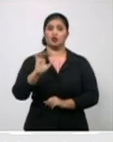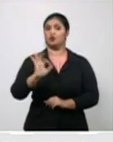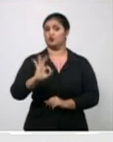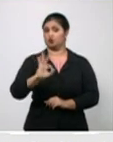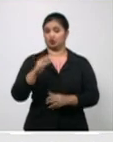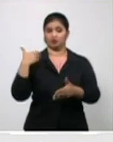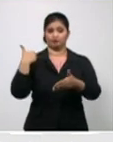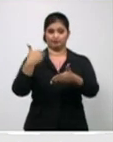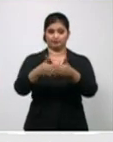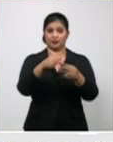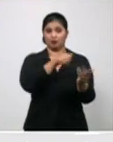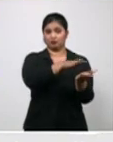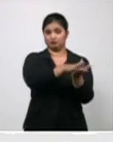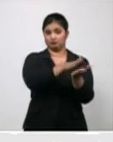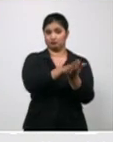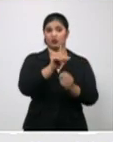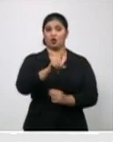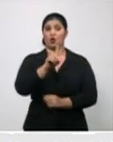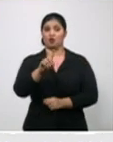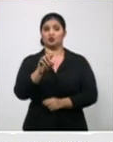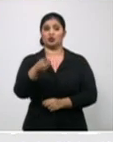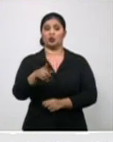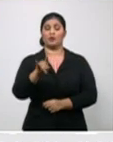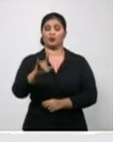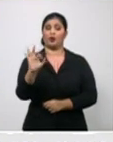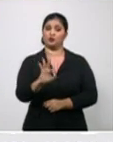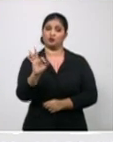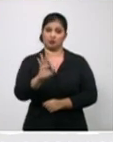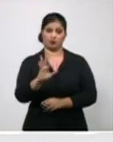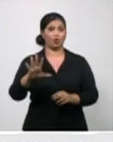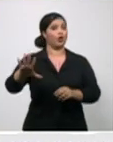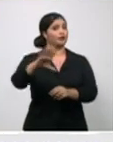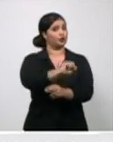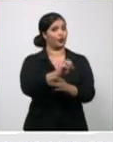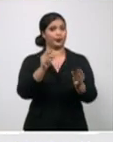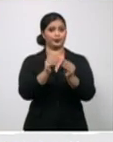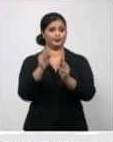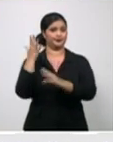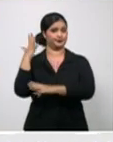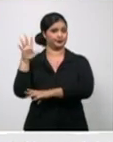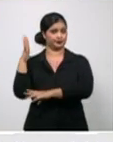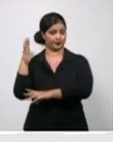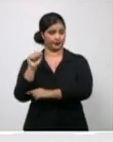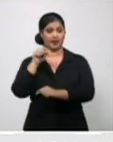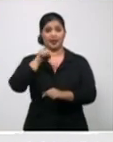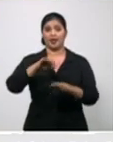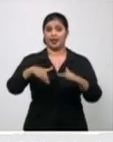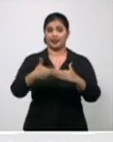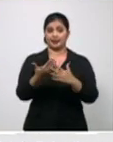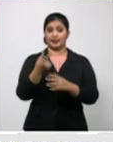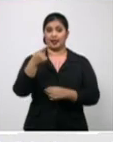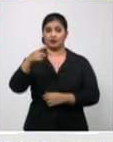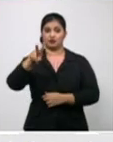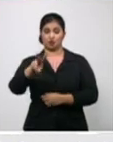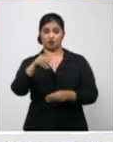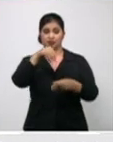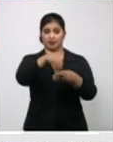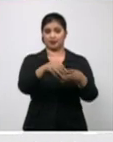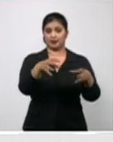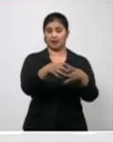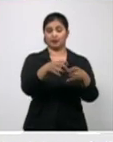es el 11,9%. Y en el día, 12 de los casos que se diagnosticaron,